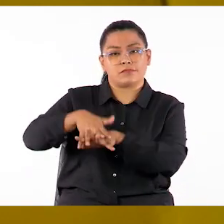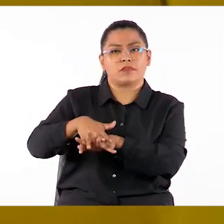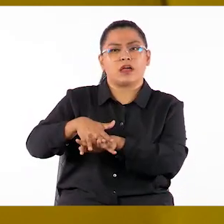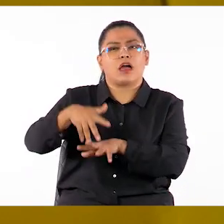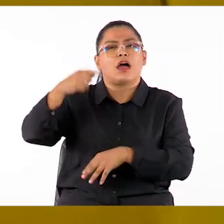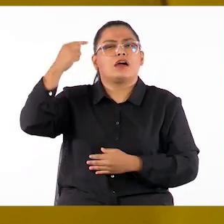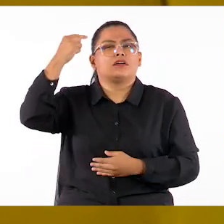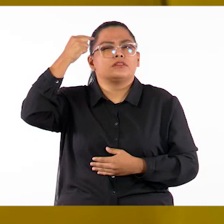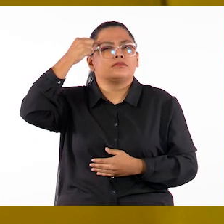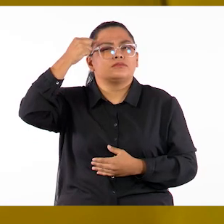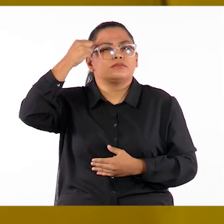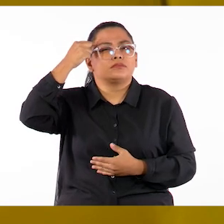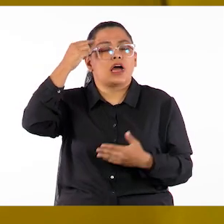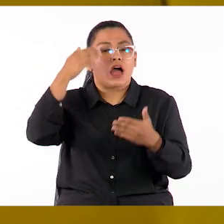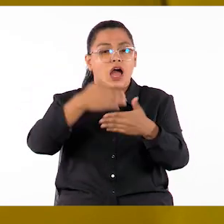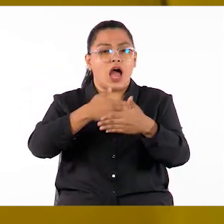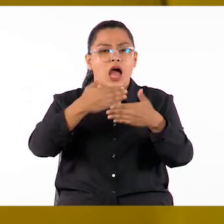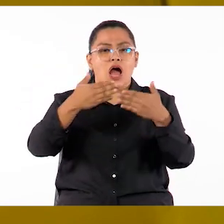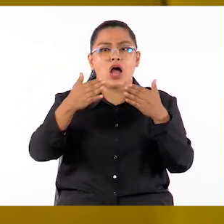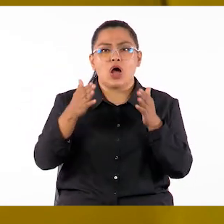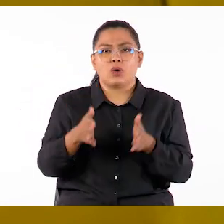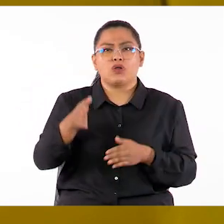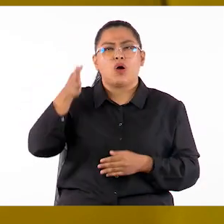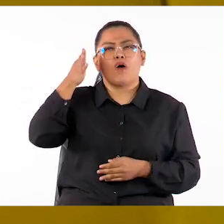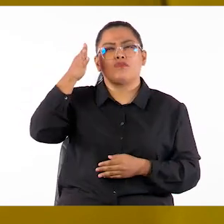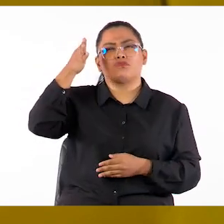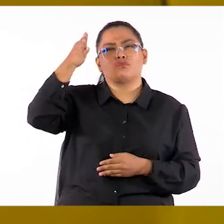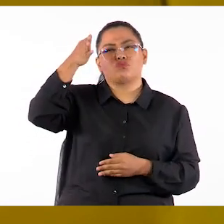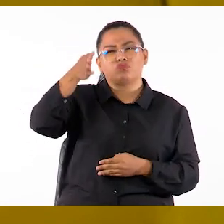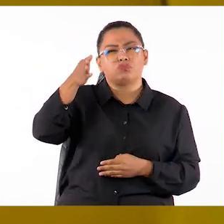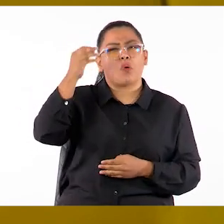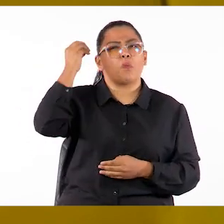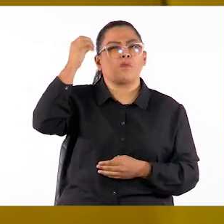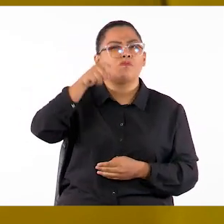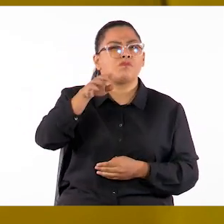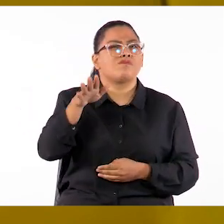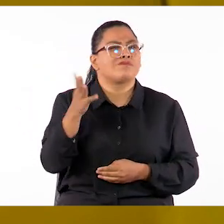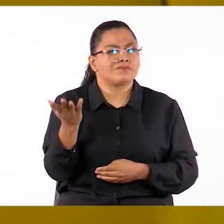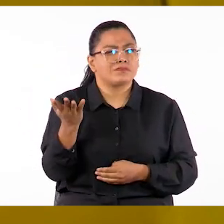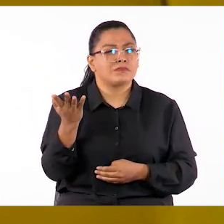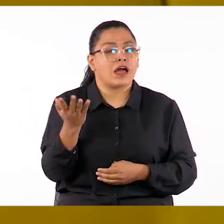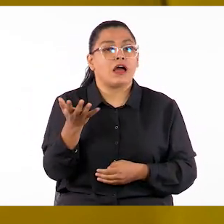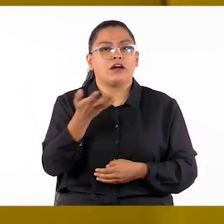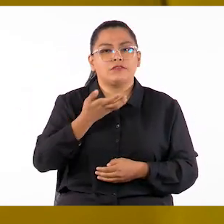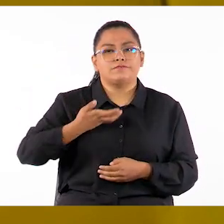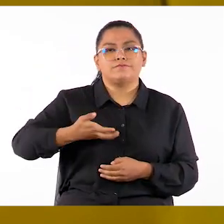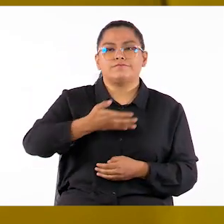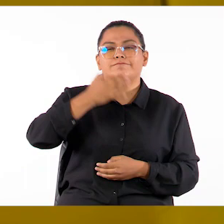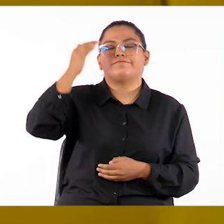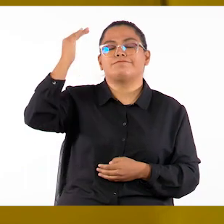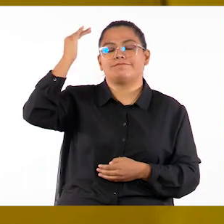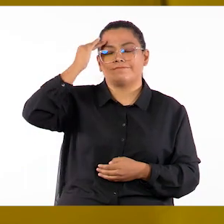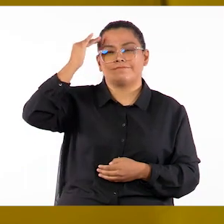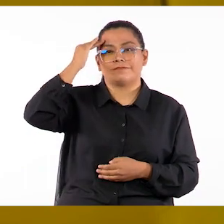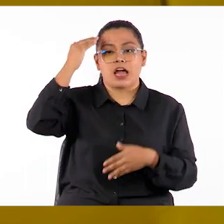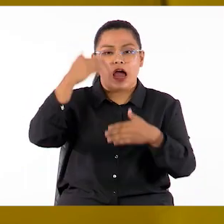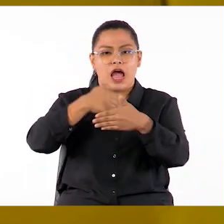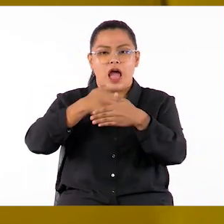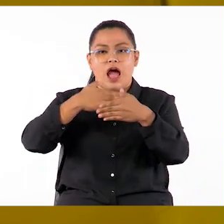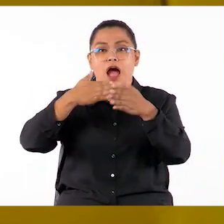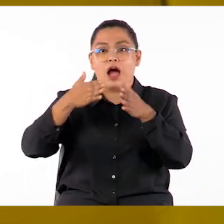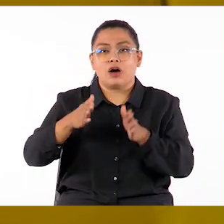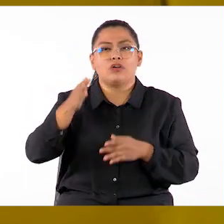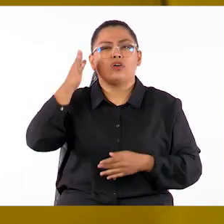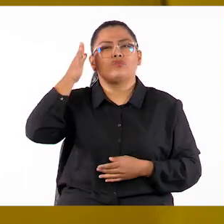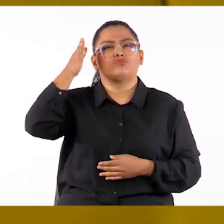pensar en las aulas del futuro. ¿Qué piensan al respecto? Creo que todos coincidimos en que las aulas del futuro